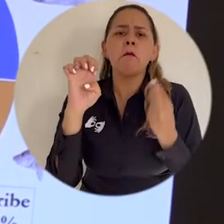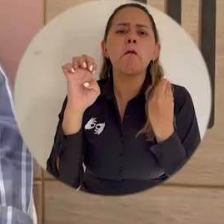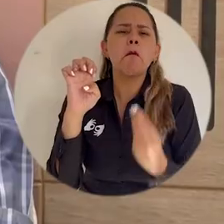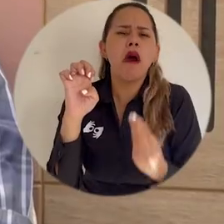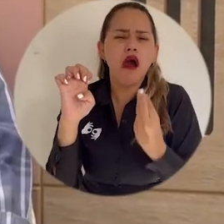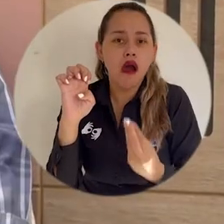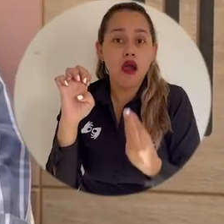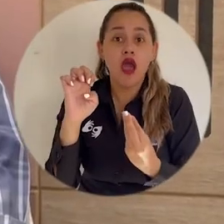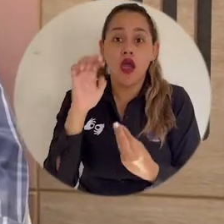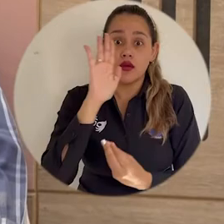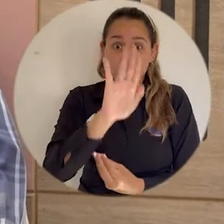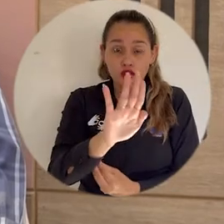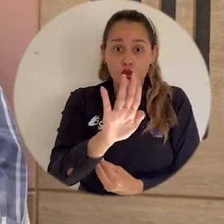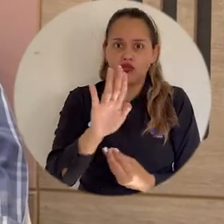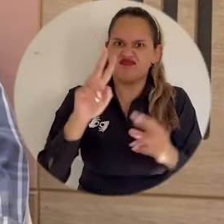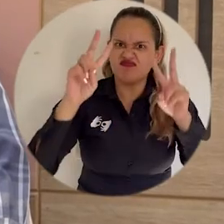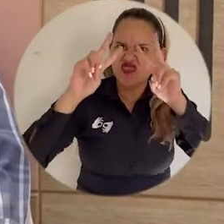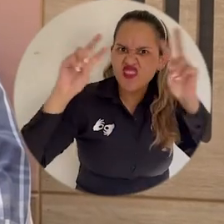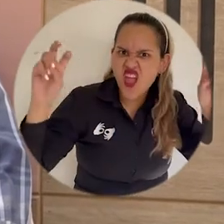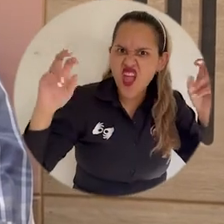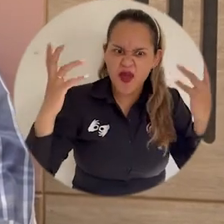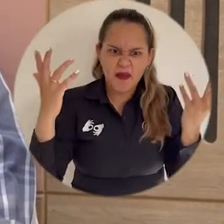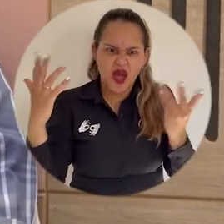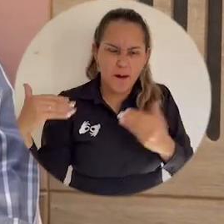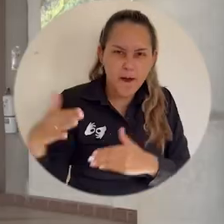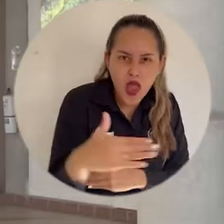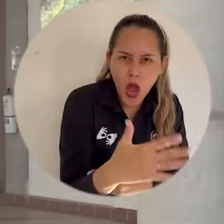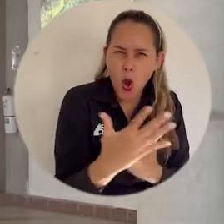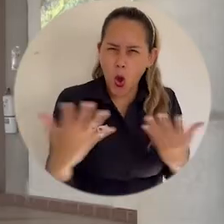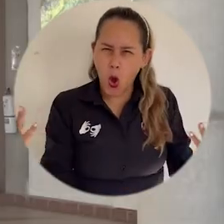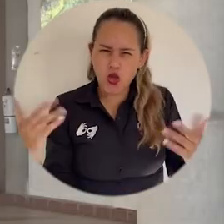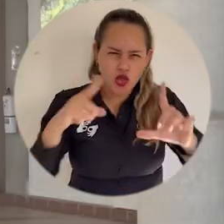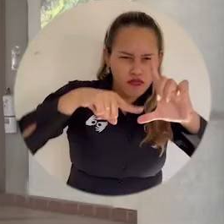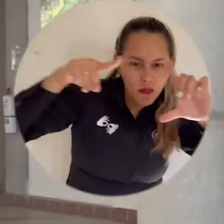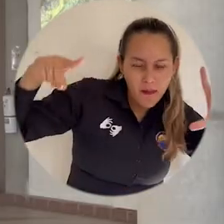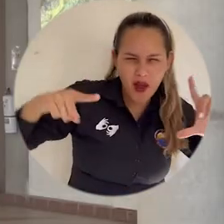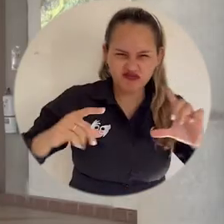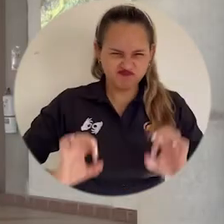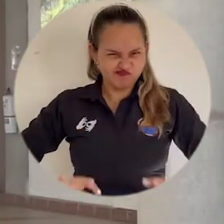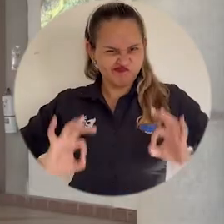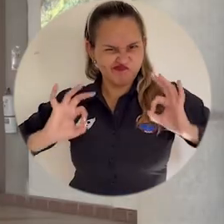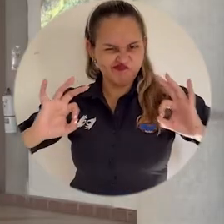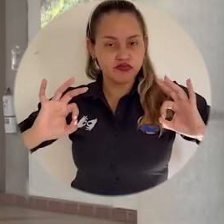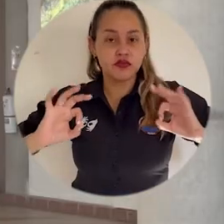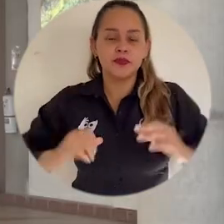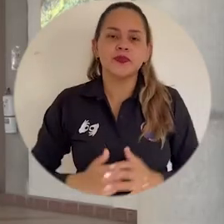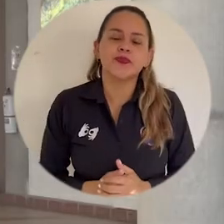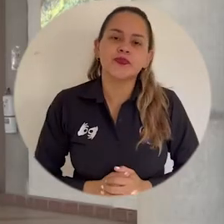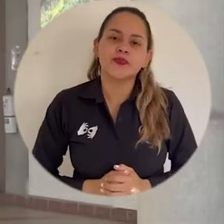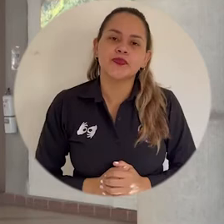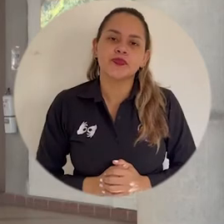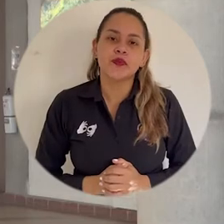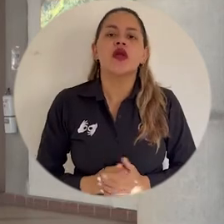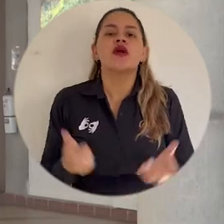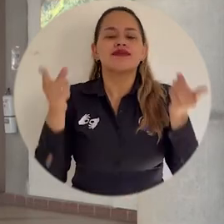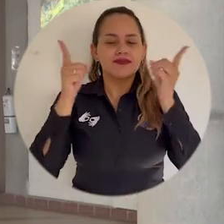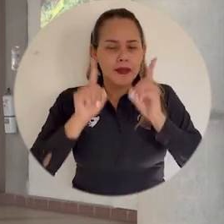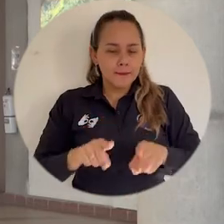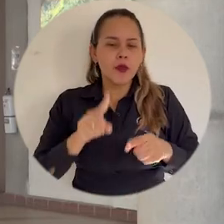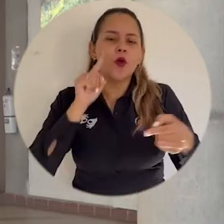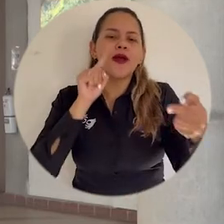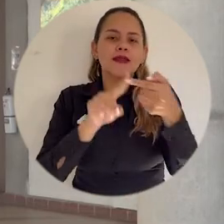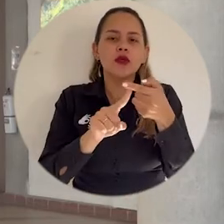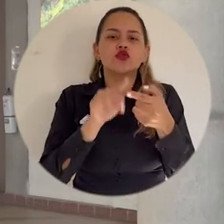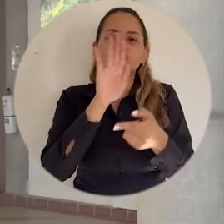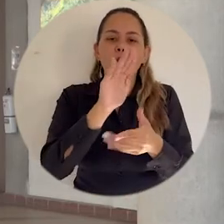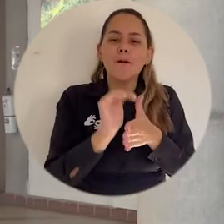tener un sistema cada vez más eficiente. Otra novedad consiste en establecer una